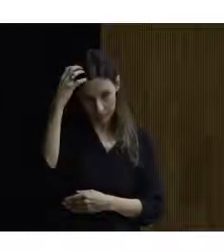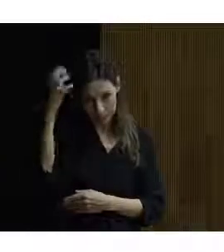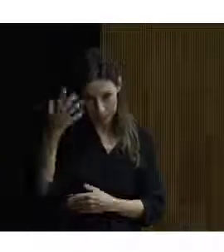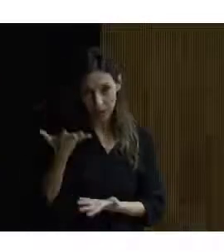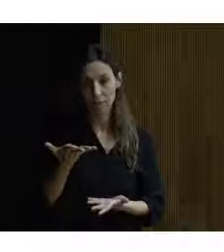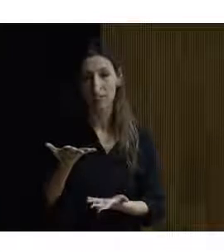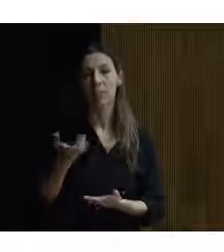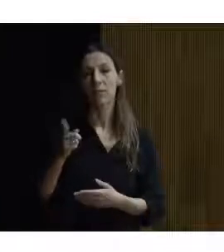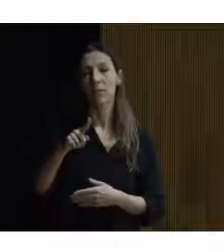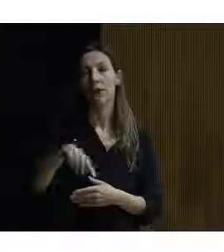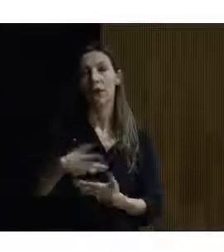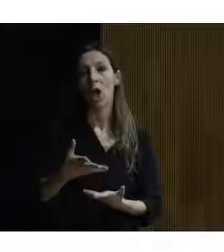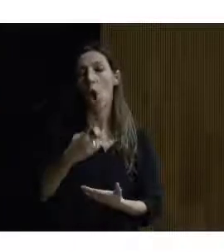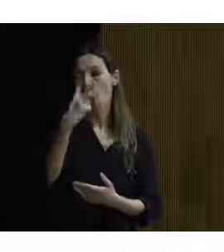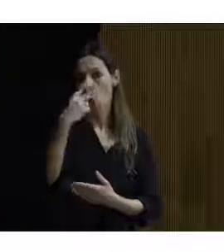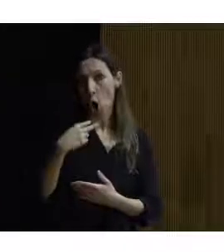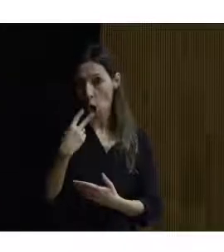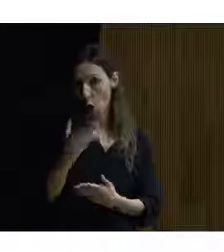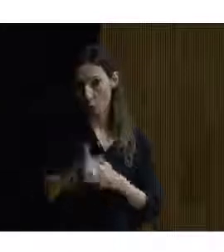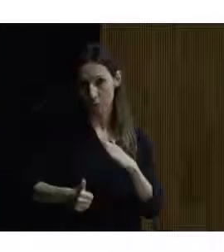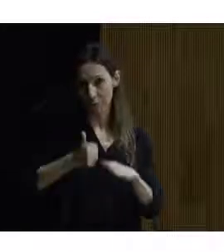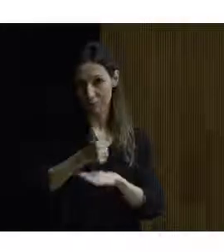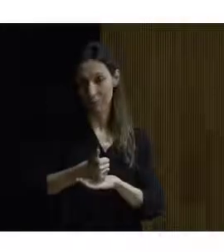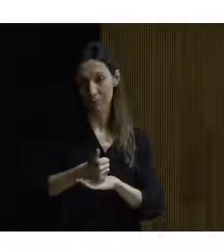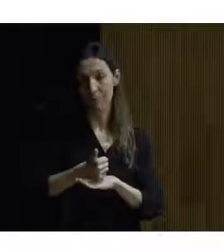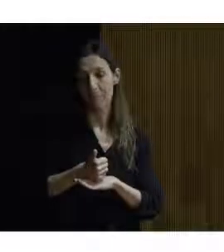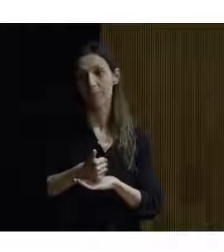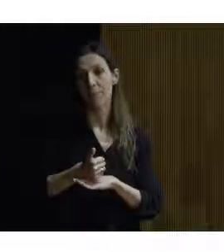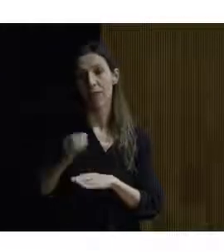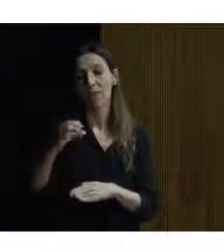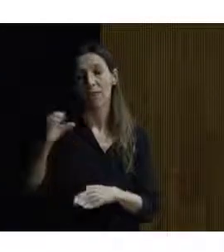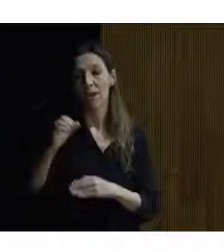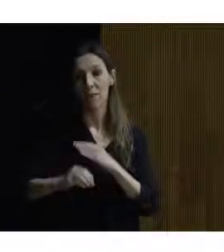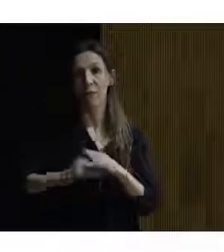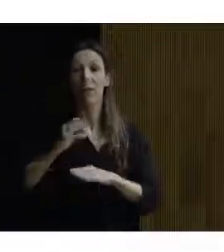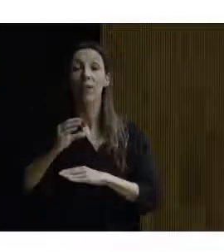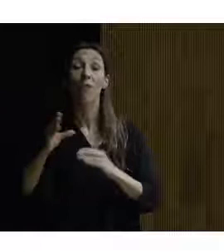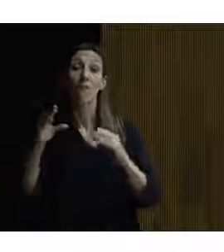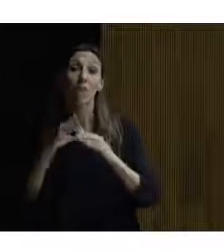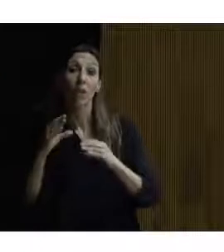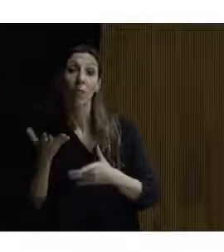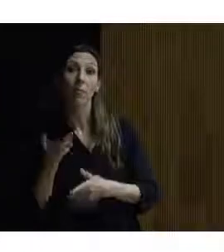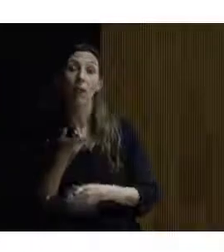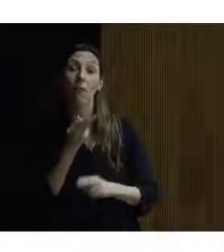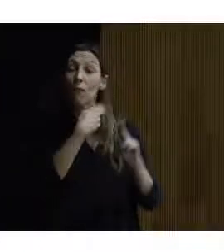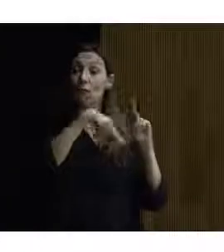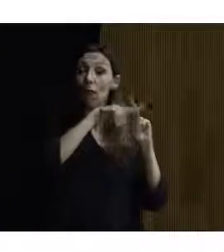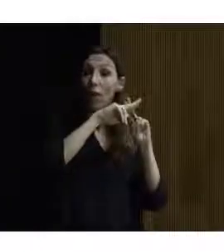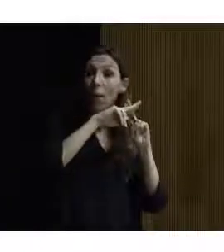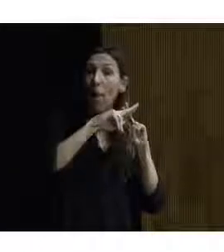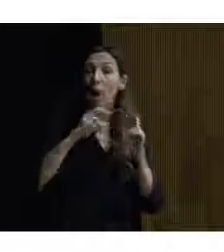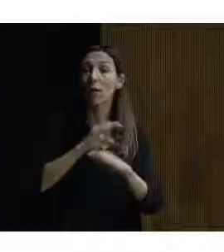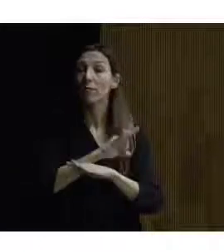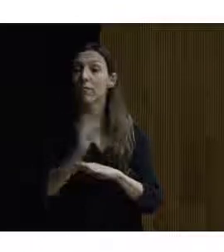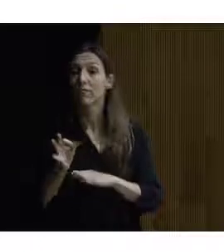ONCE en la cabecera está Cofence antes hemos tenido aquí está Fiapas está la CNSE y está